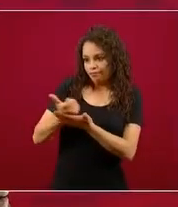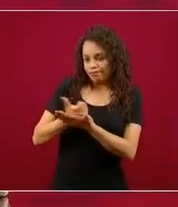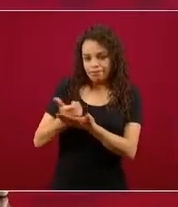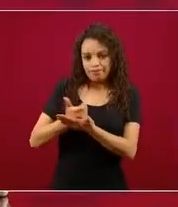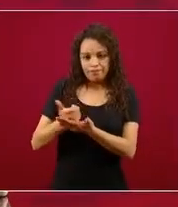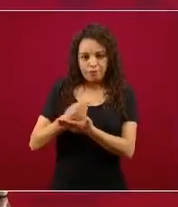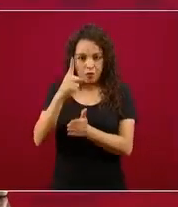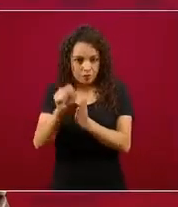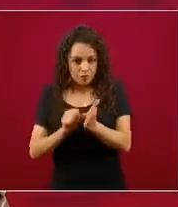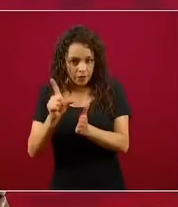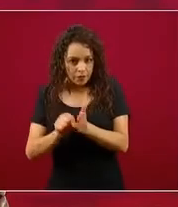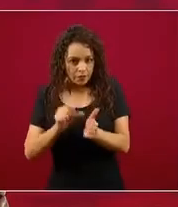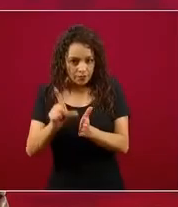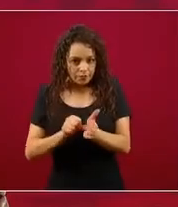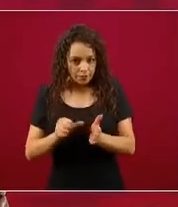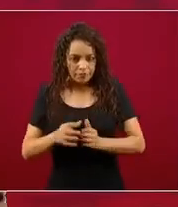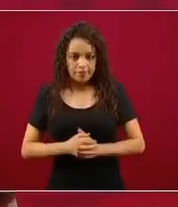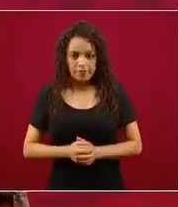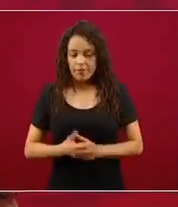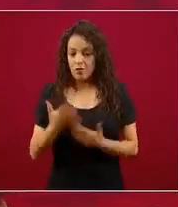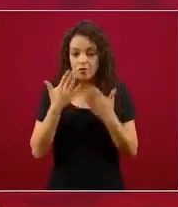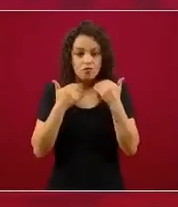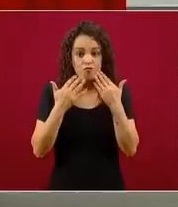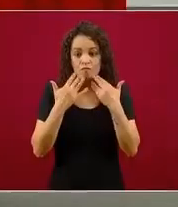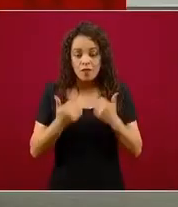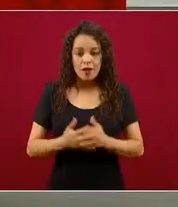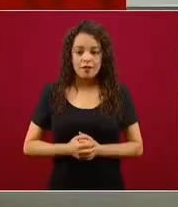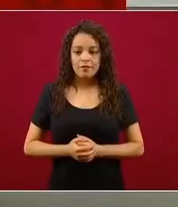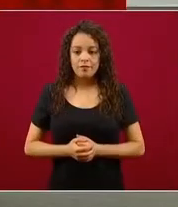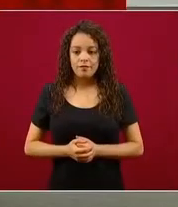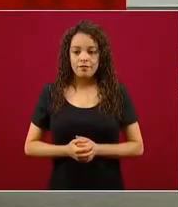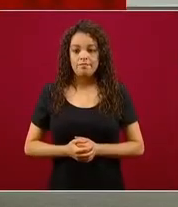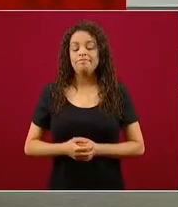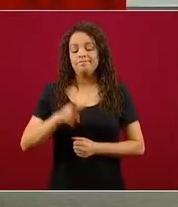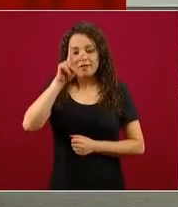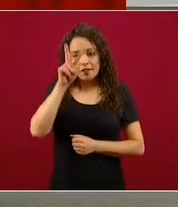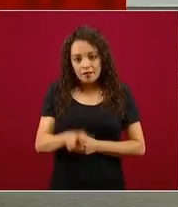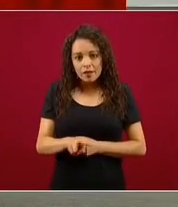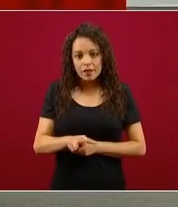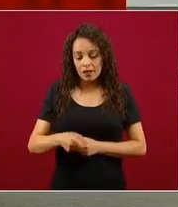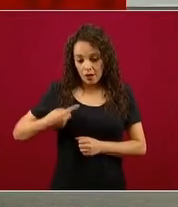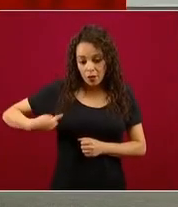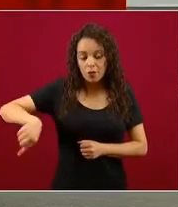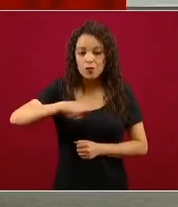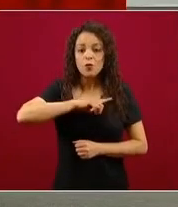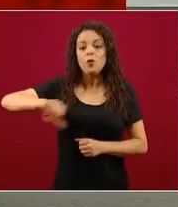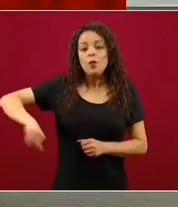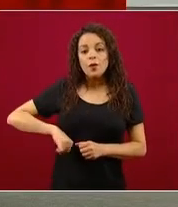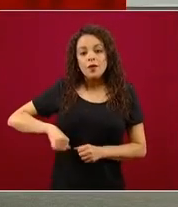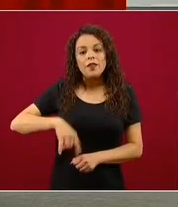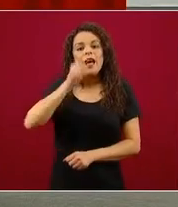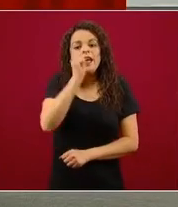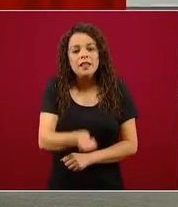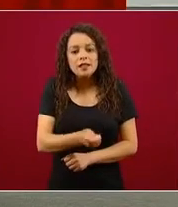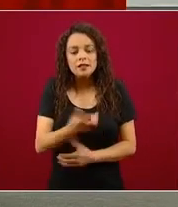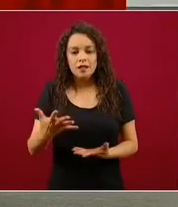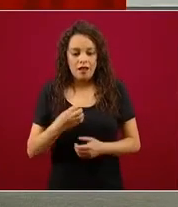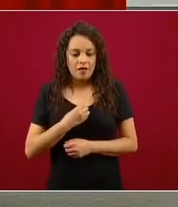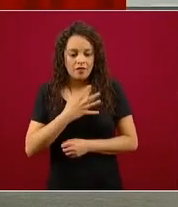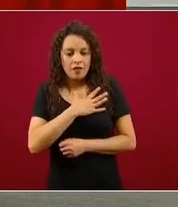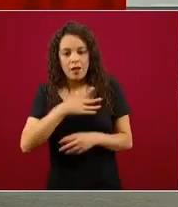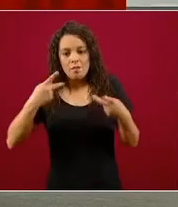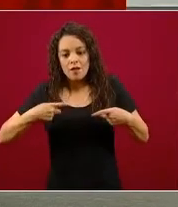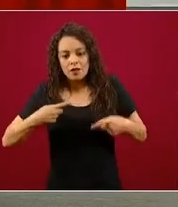fuera de lugar, dado que nos interesa el bienestar de las personas, perder de vista esto.